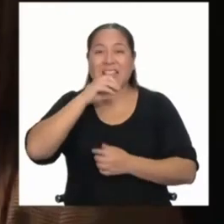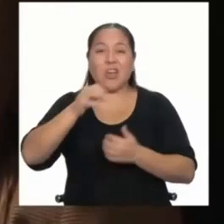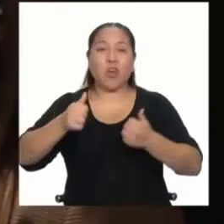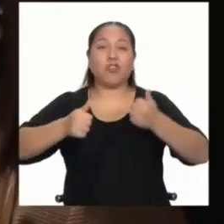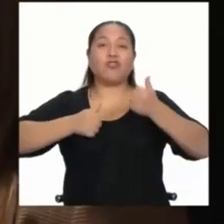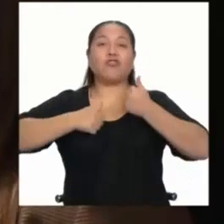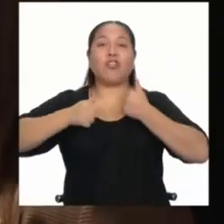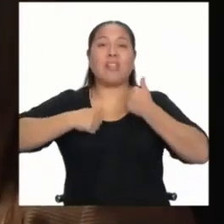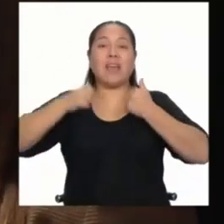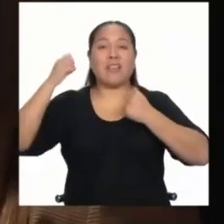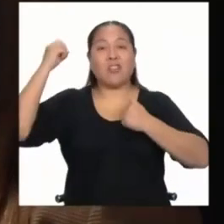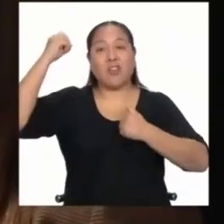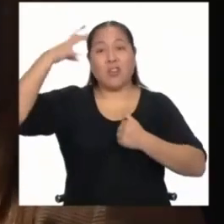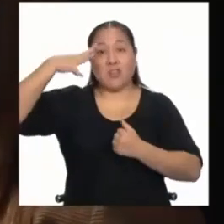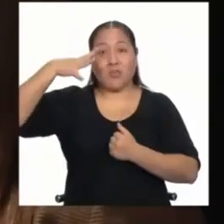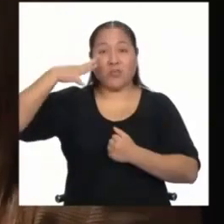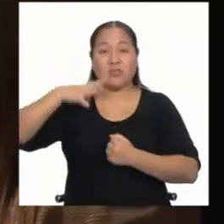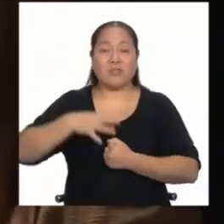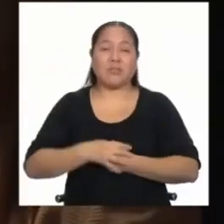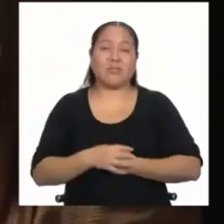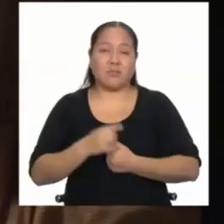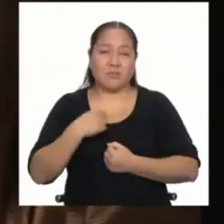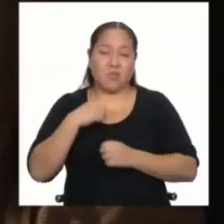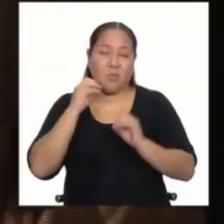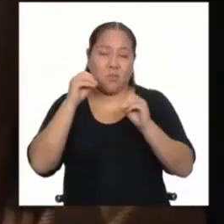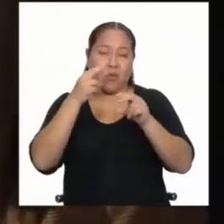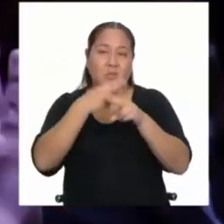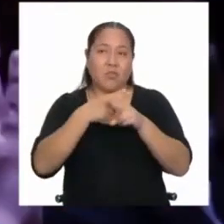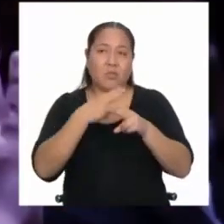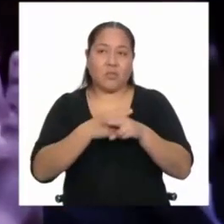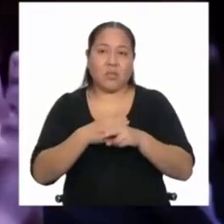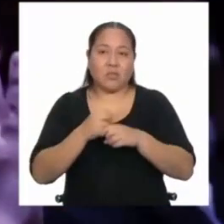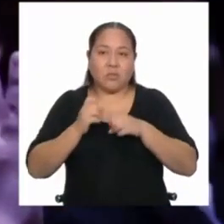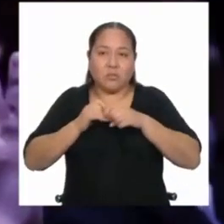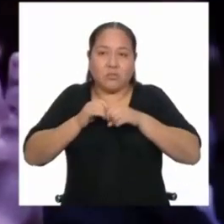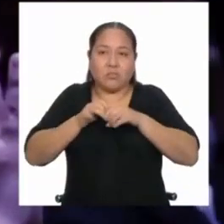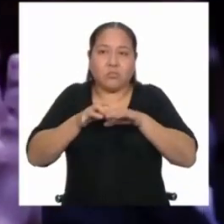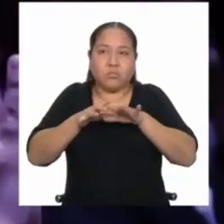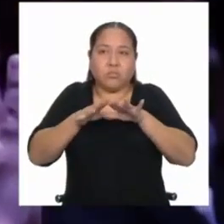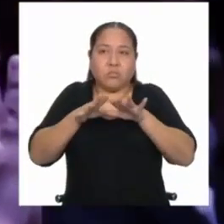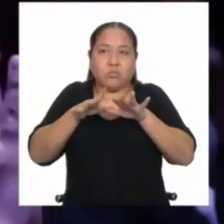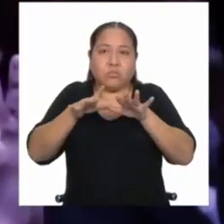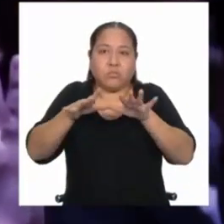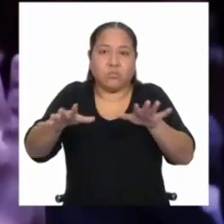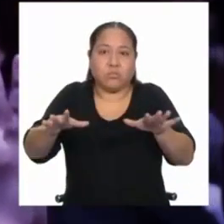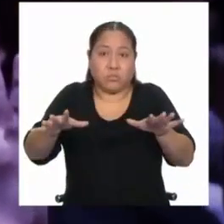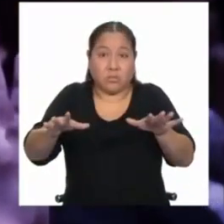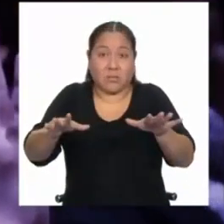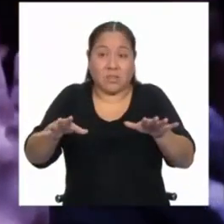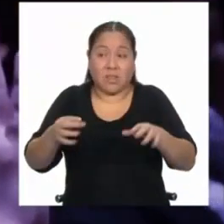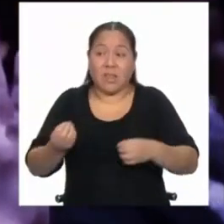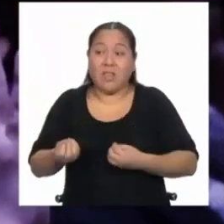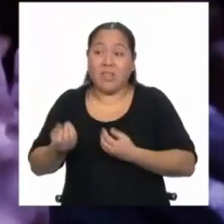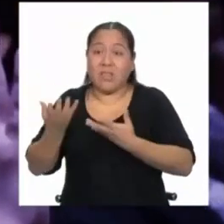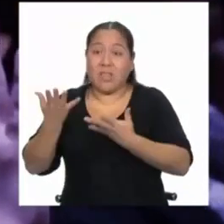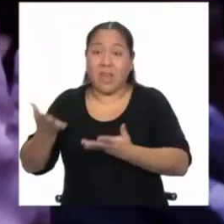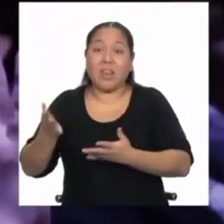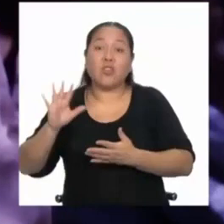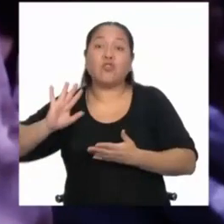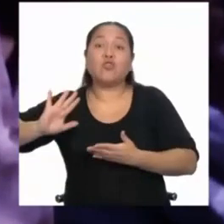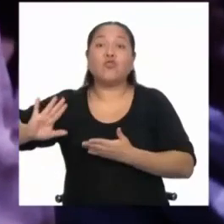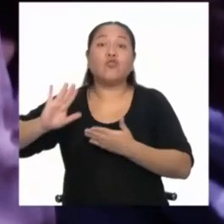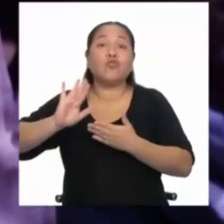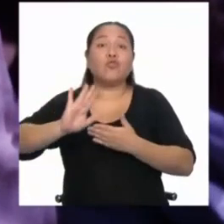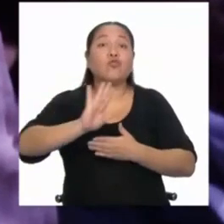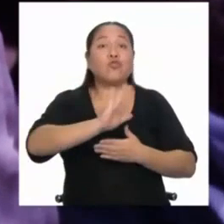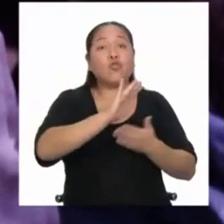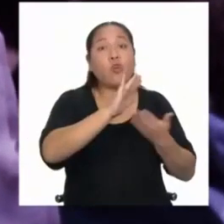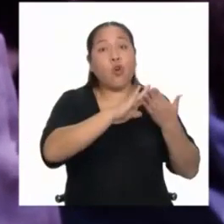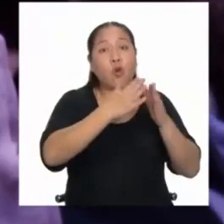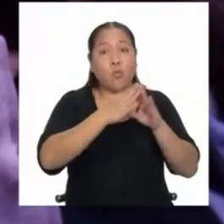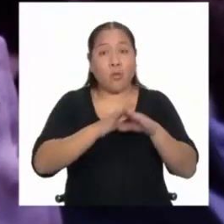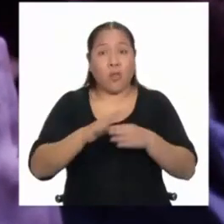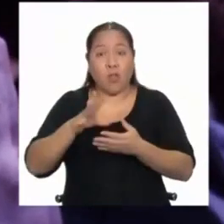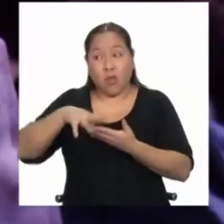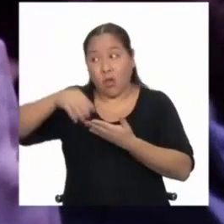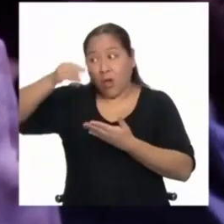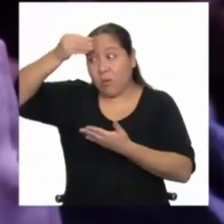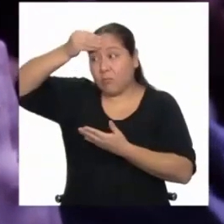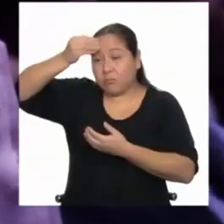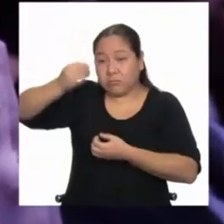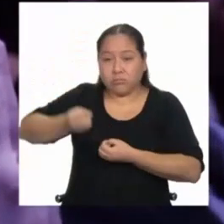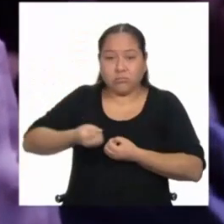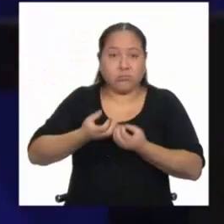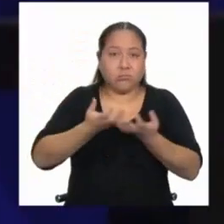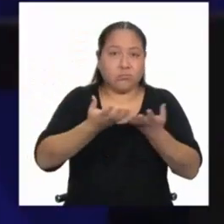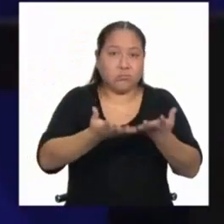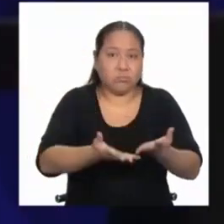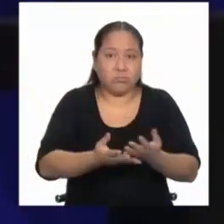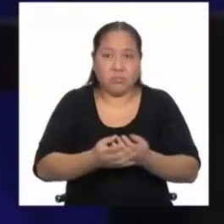que son estos jóvenes que luego van a hacer un efecto cadena, y proyectar en sus comunidades lo que sepan, lo que han aprendido. El chico que ha